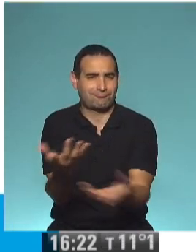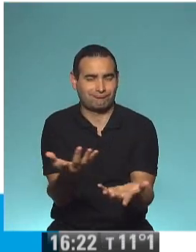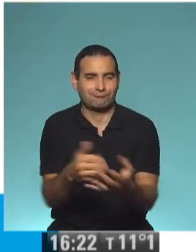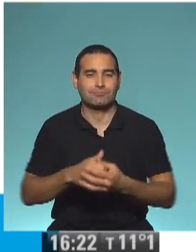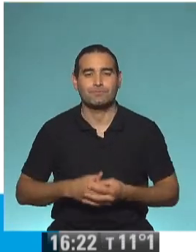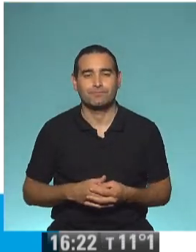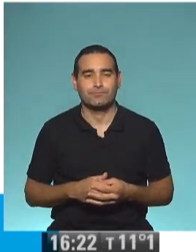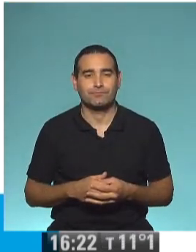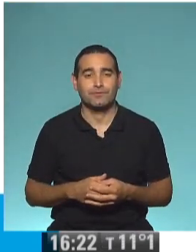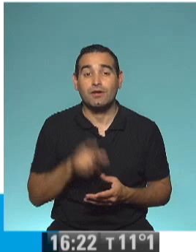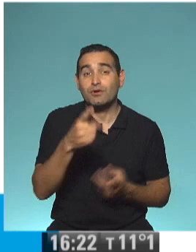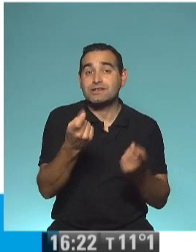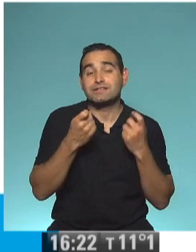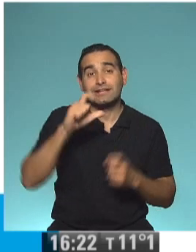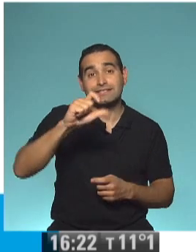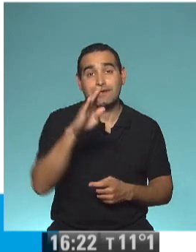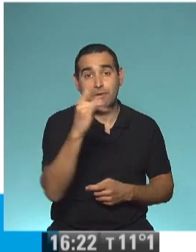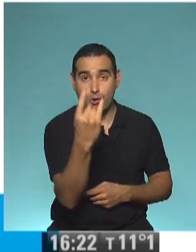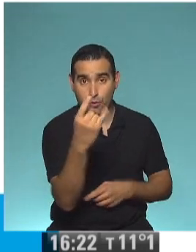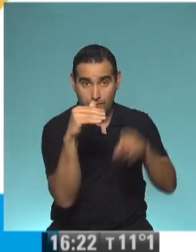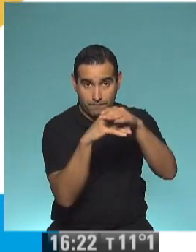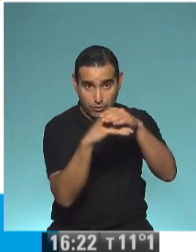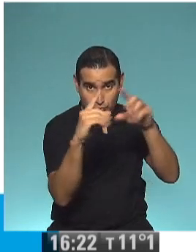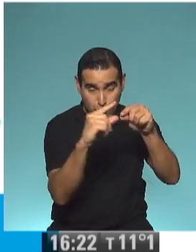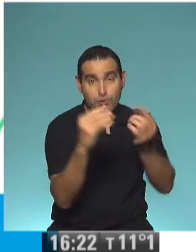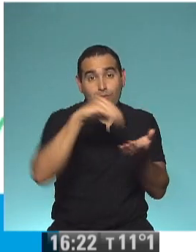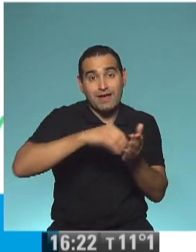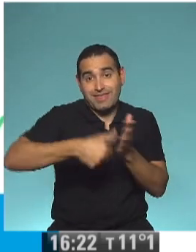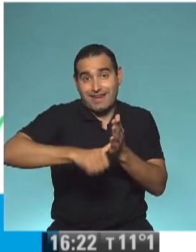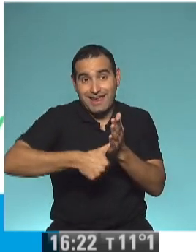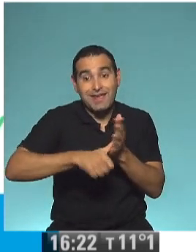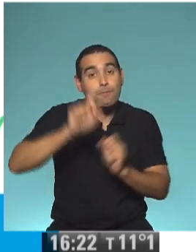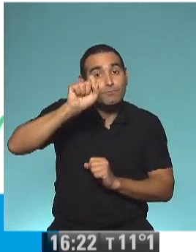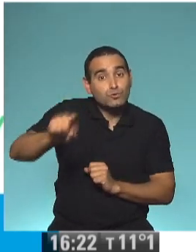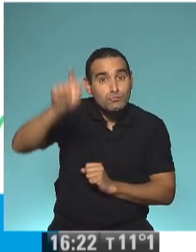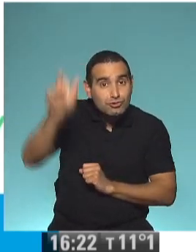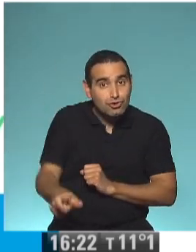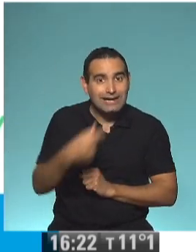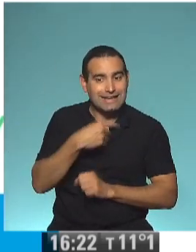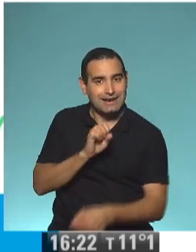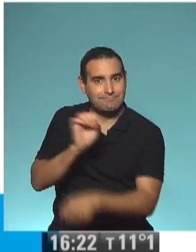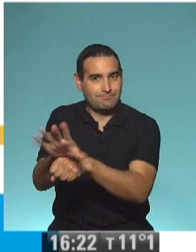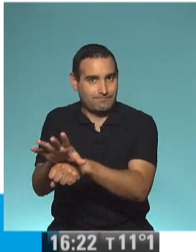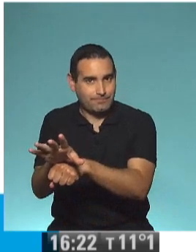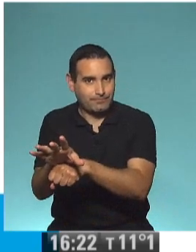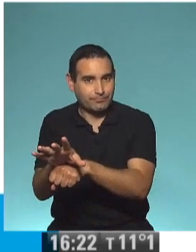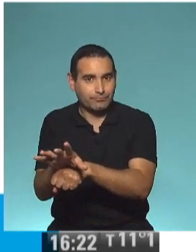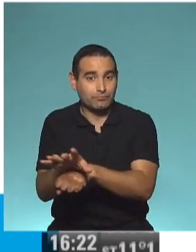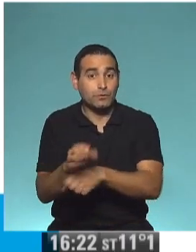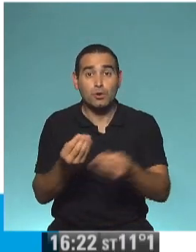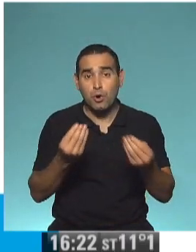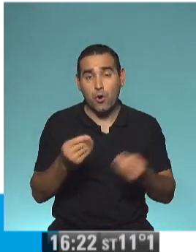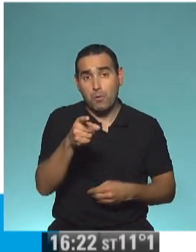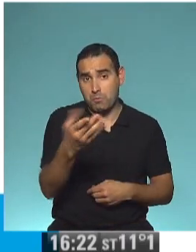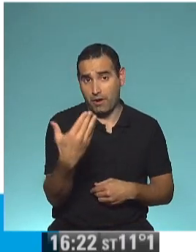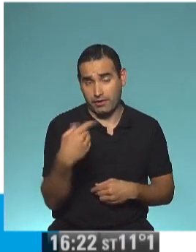Solo necesitas tu cuenta bancaria y el número de DNI de la persona a la que le querés enviar el dinero. Lo podés hacer